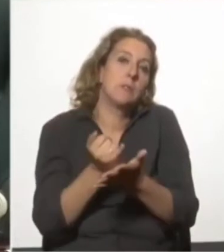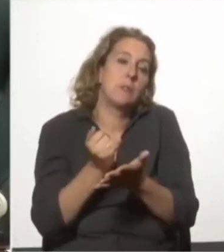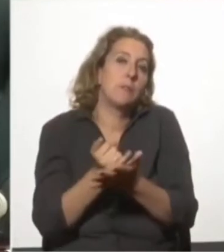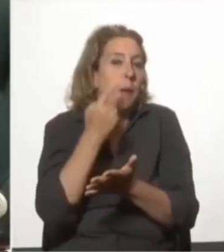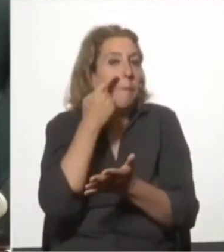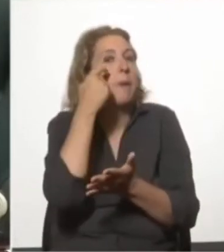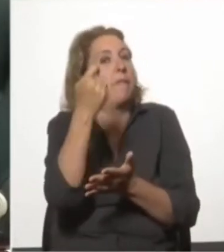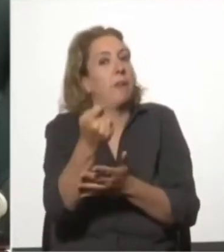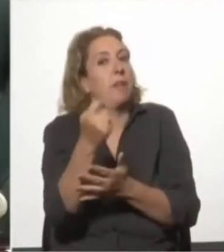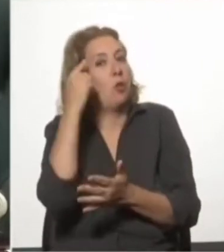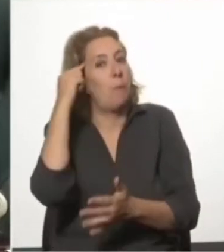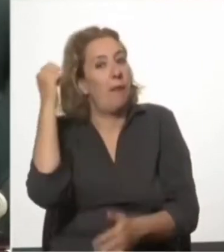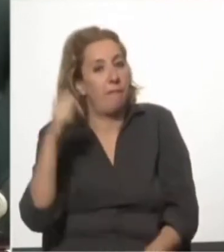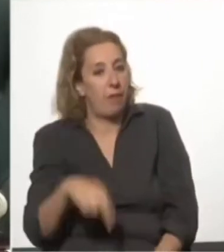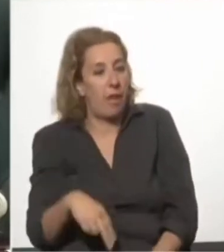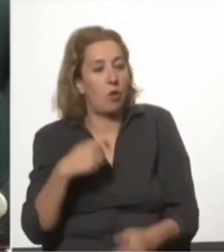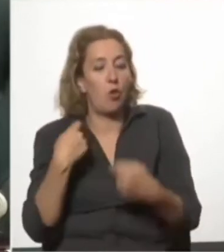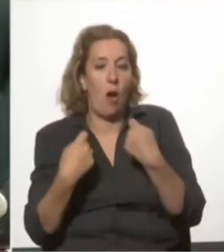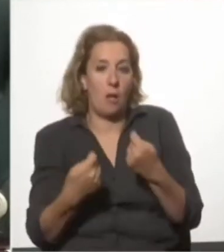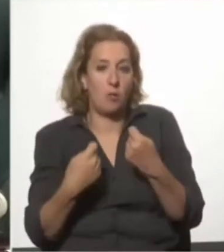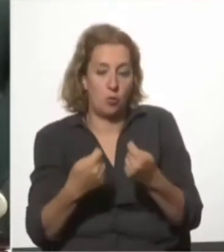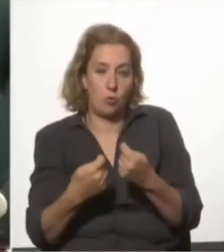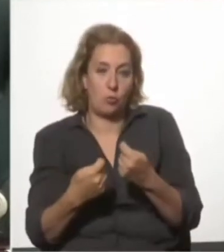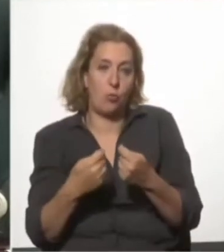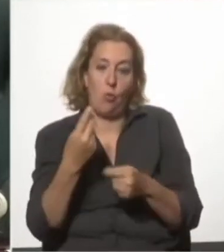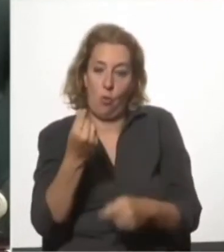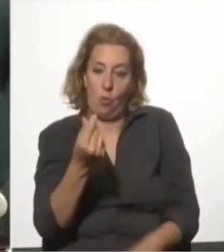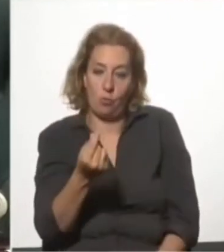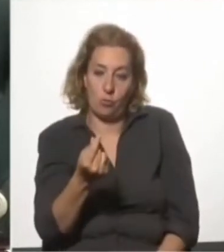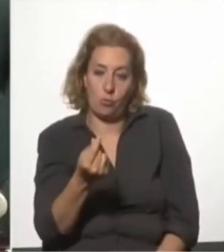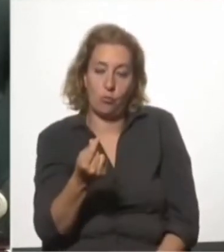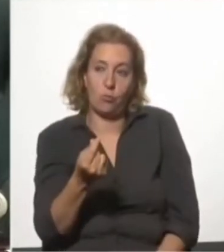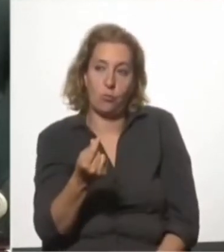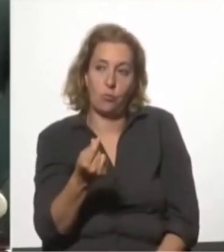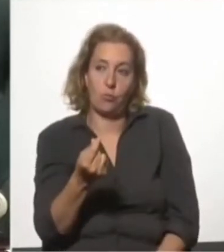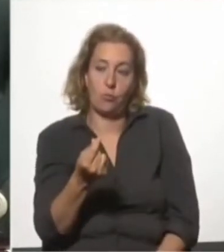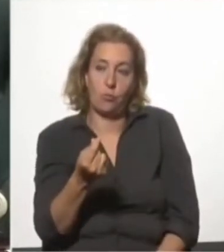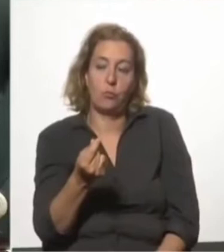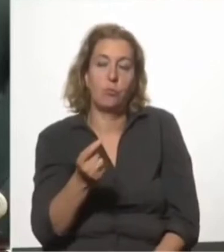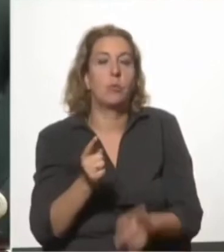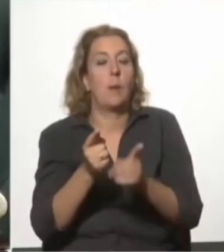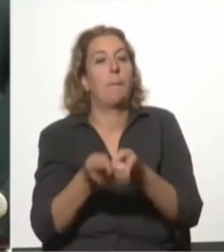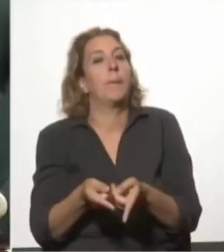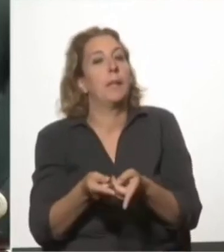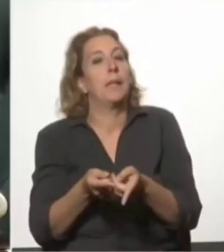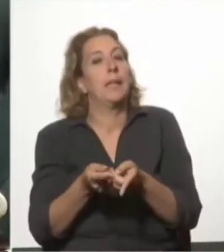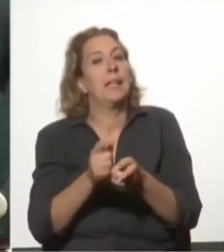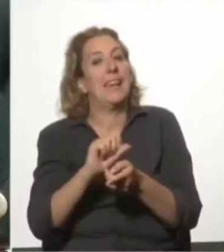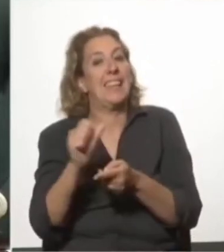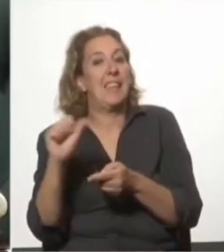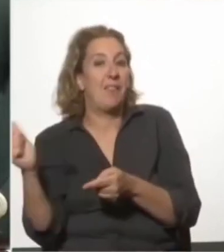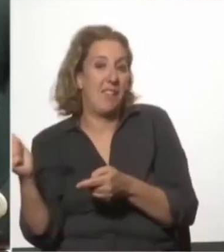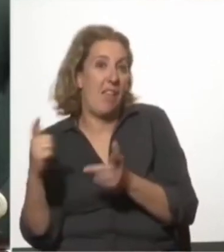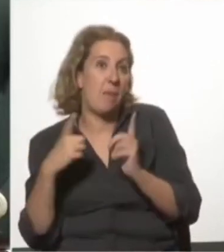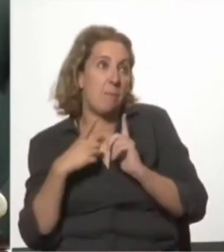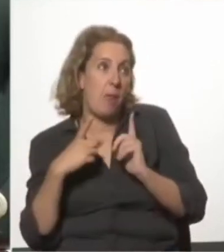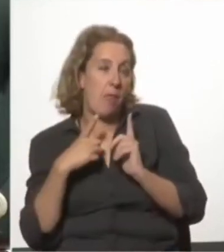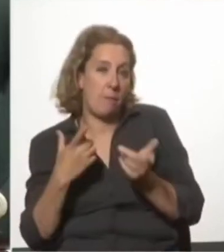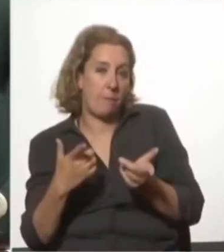planificación de gastos, de costos y de rentabilidad esperada.